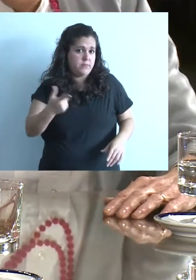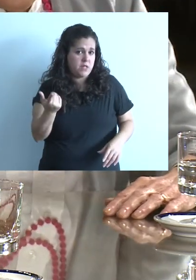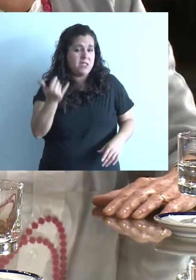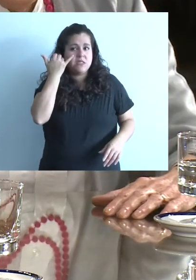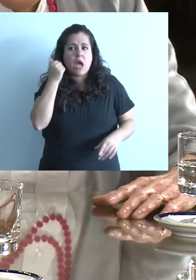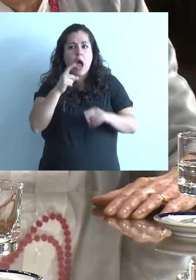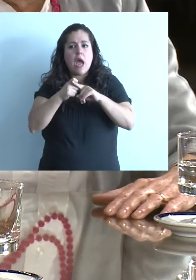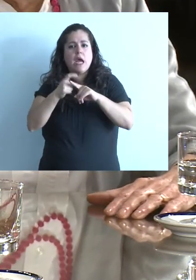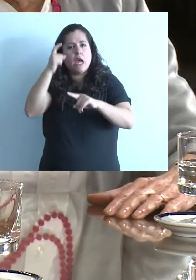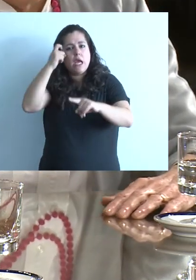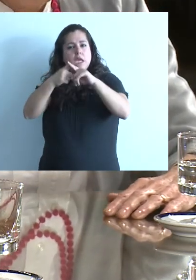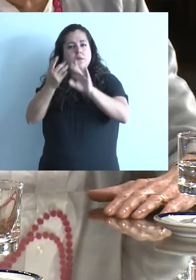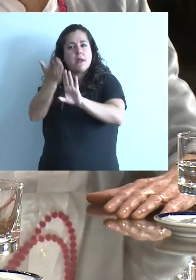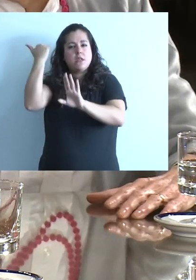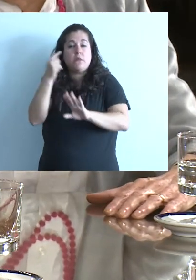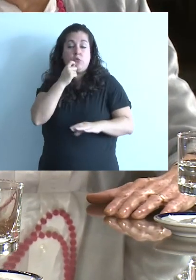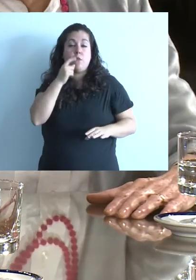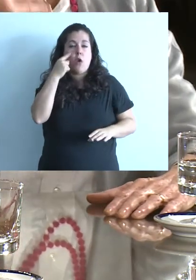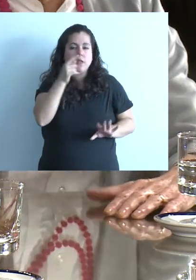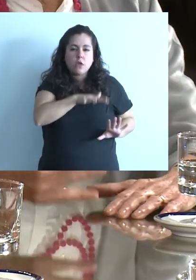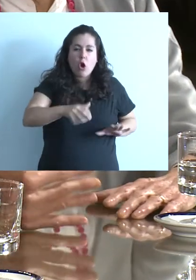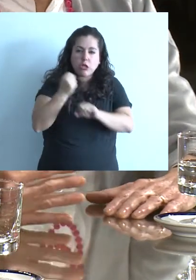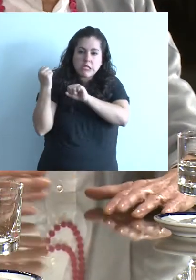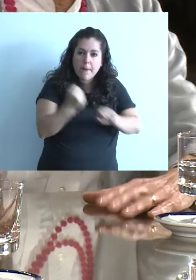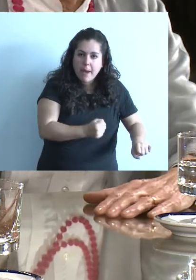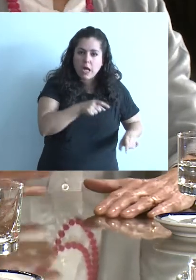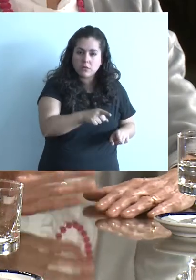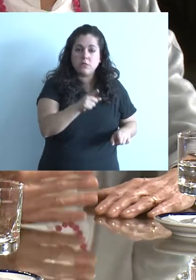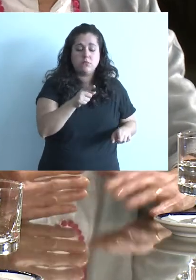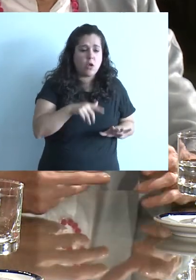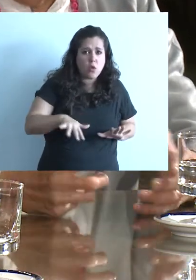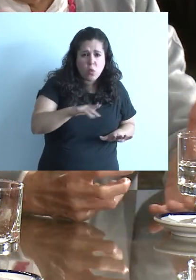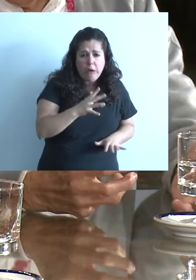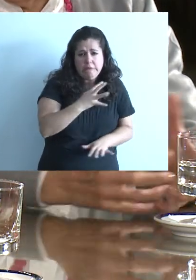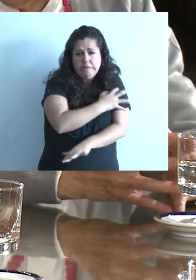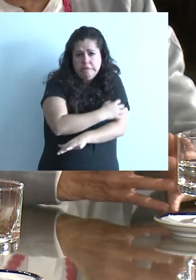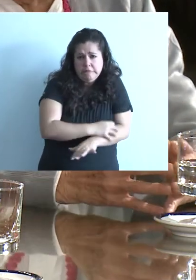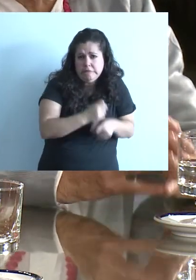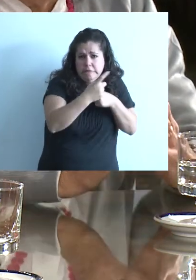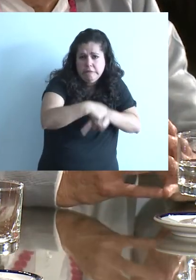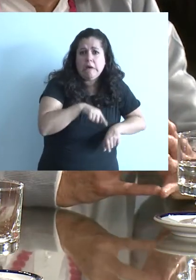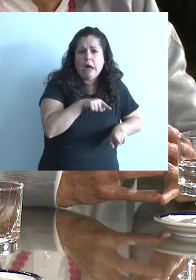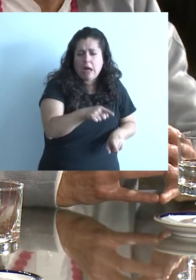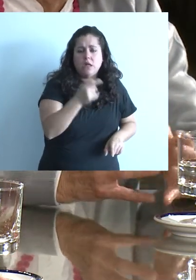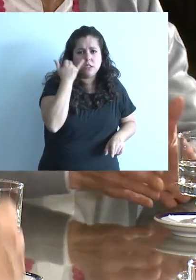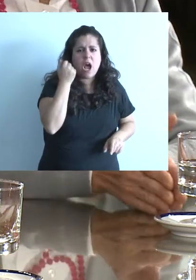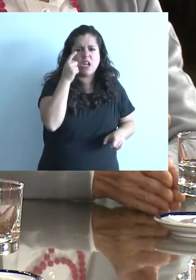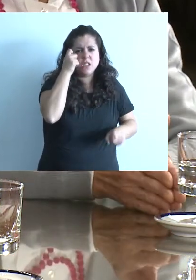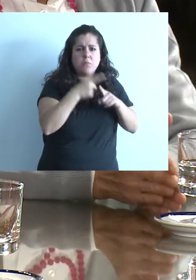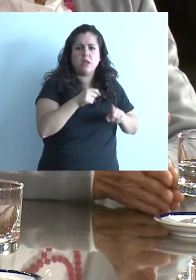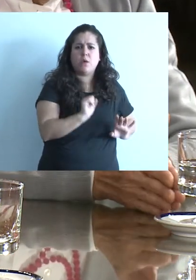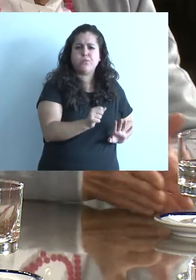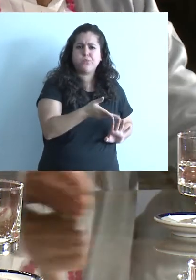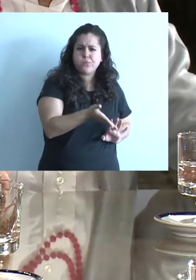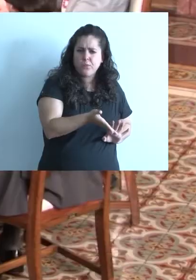en experiencias, en José C. Paz, de sectores mestizados, pero que tienen elementos. Y es, por